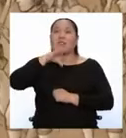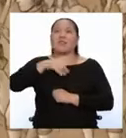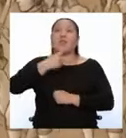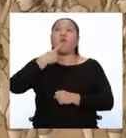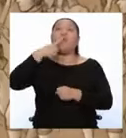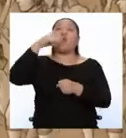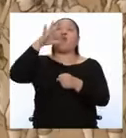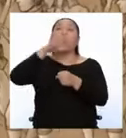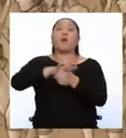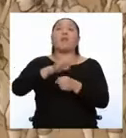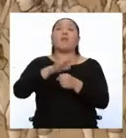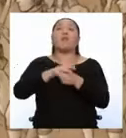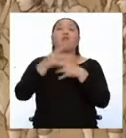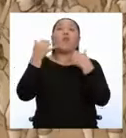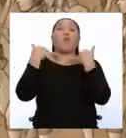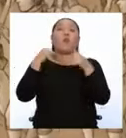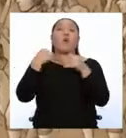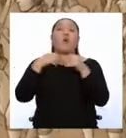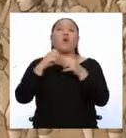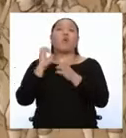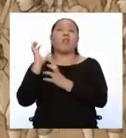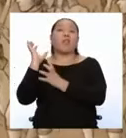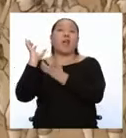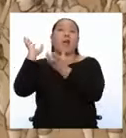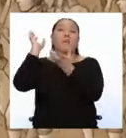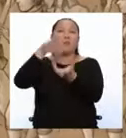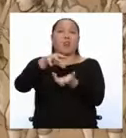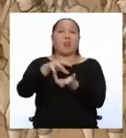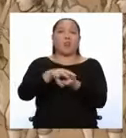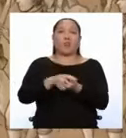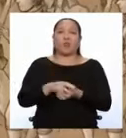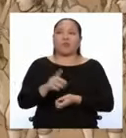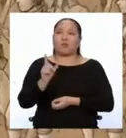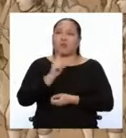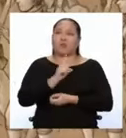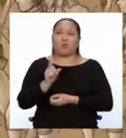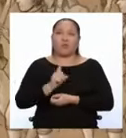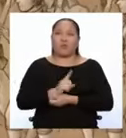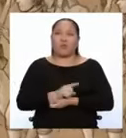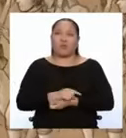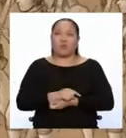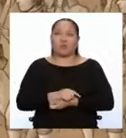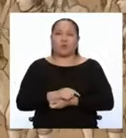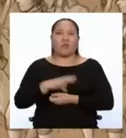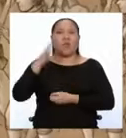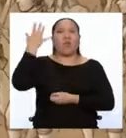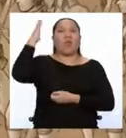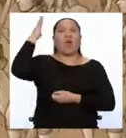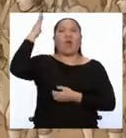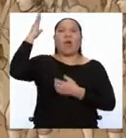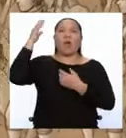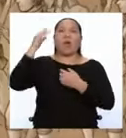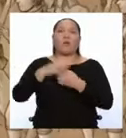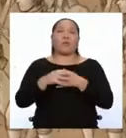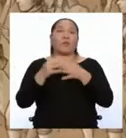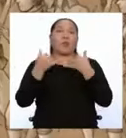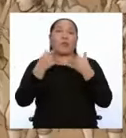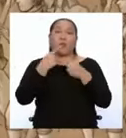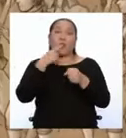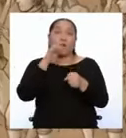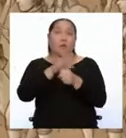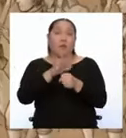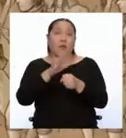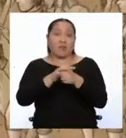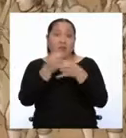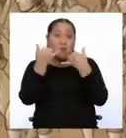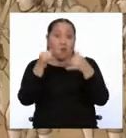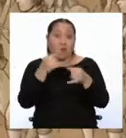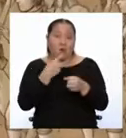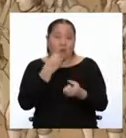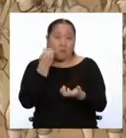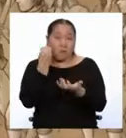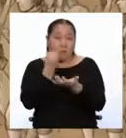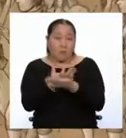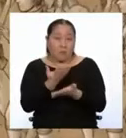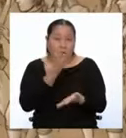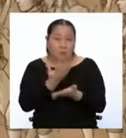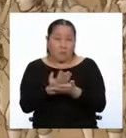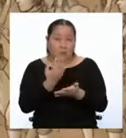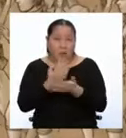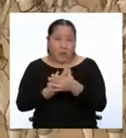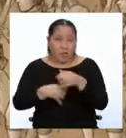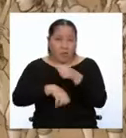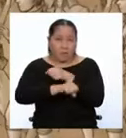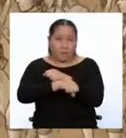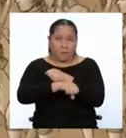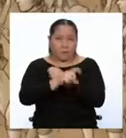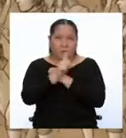del juego de la pelota. Pero no, no todos se están levantando en las manos porque prometen jugar bien al fútbol, sino porque se comprometen a